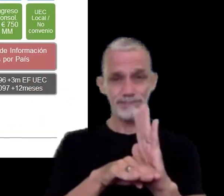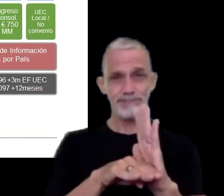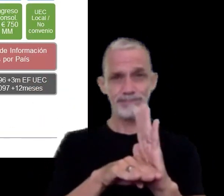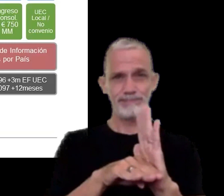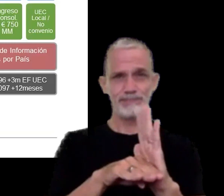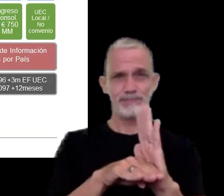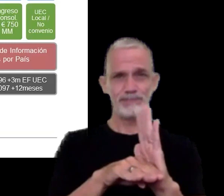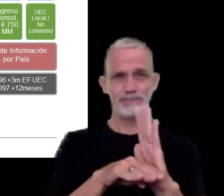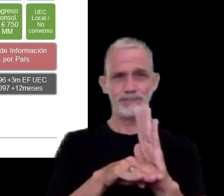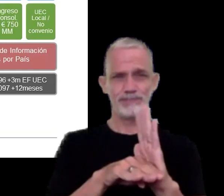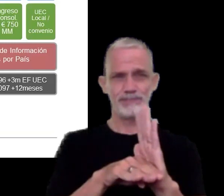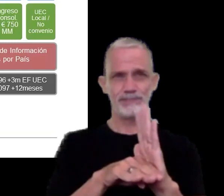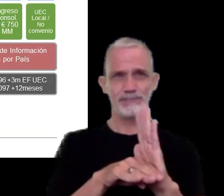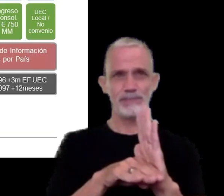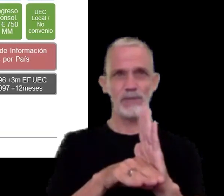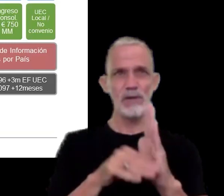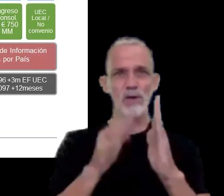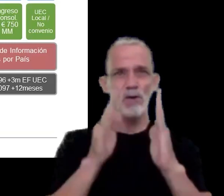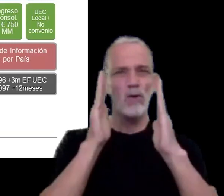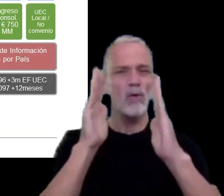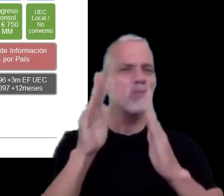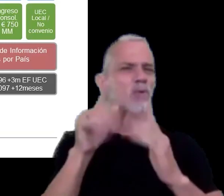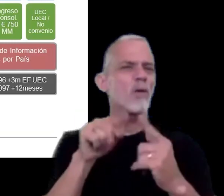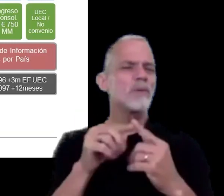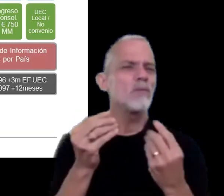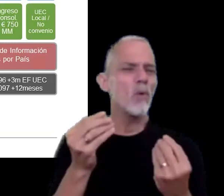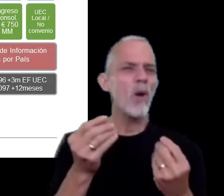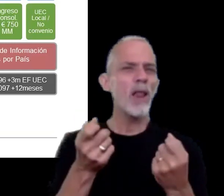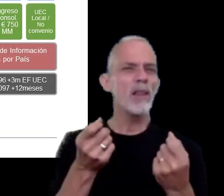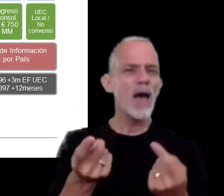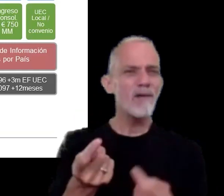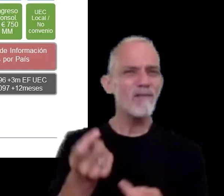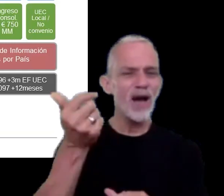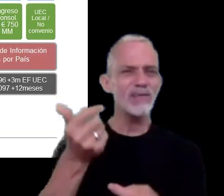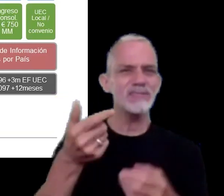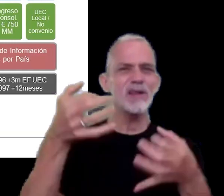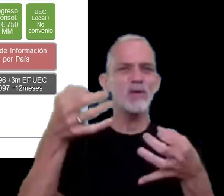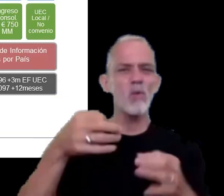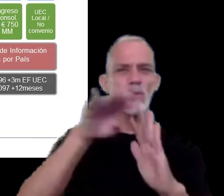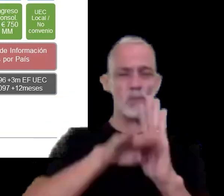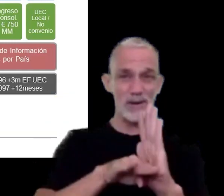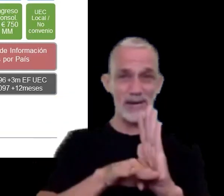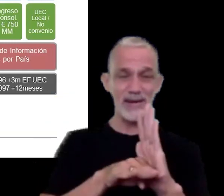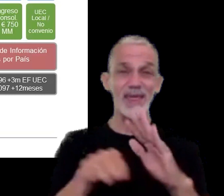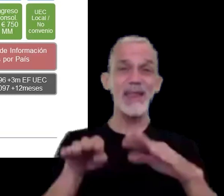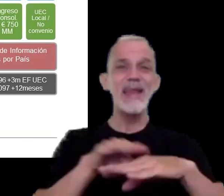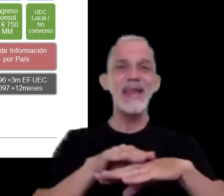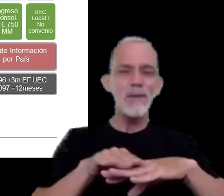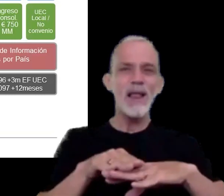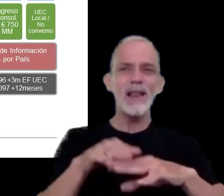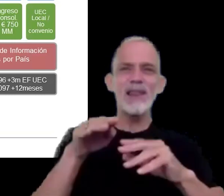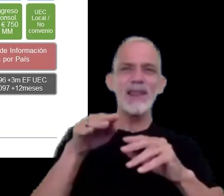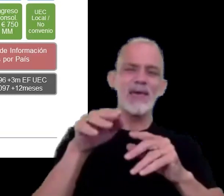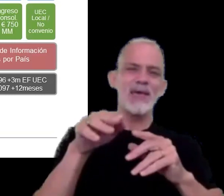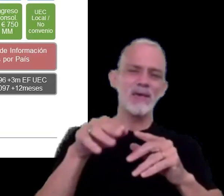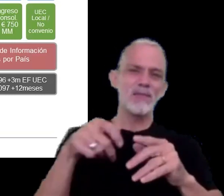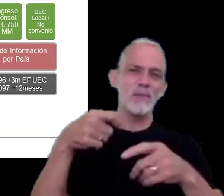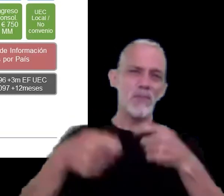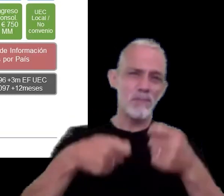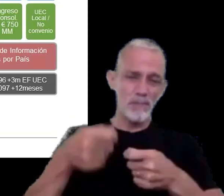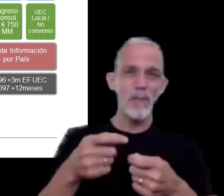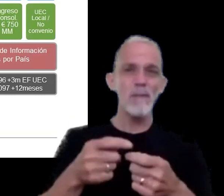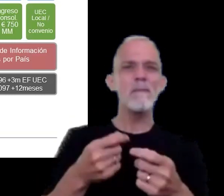apunta a facilitar el cumplimiento de cierto nivel de contribuyentes mediante la